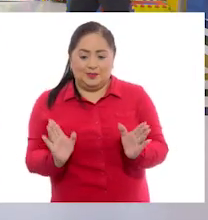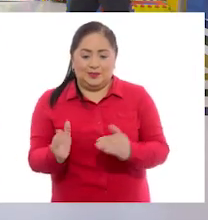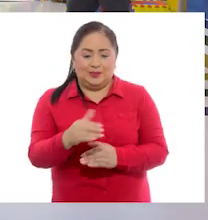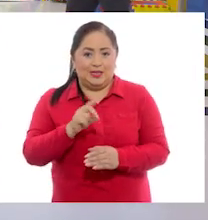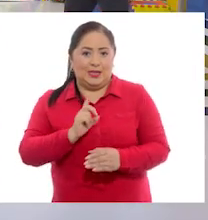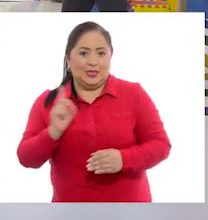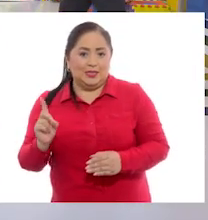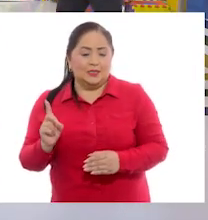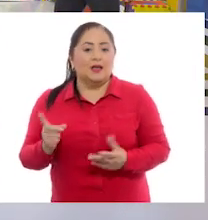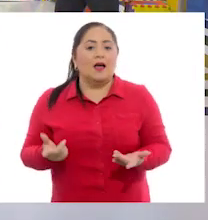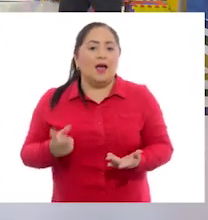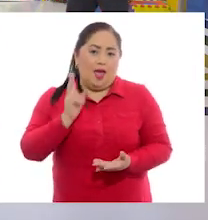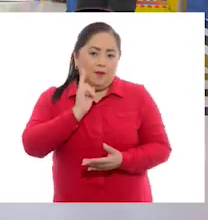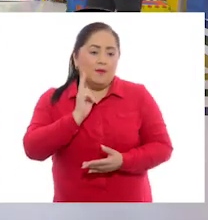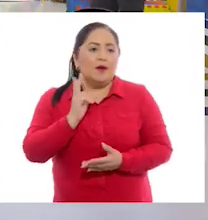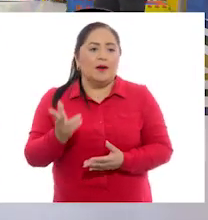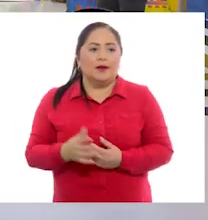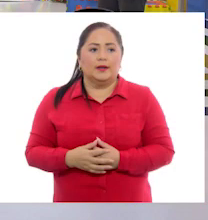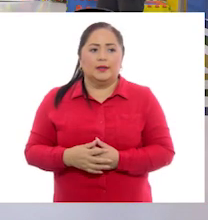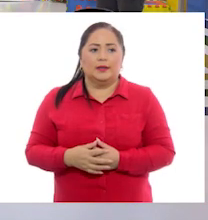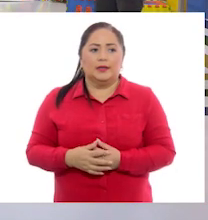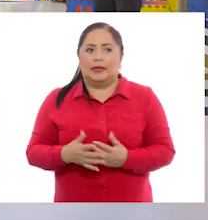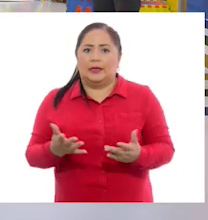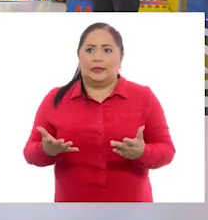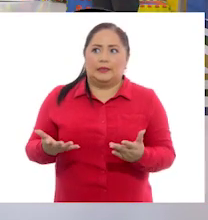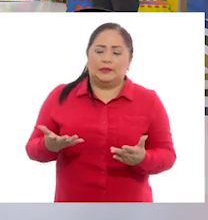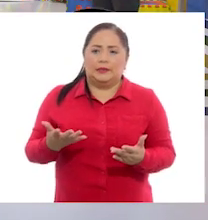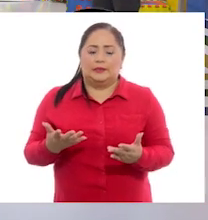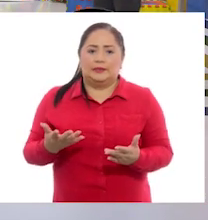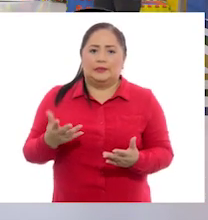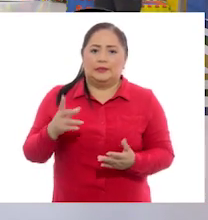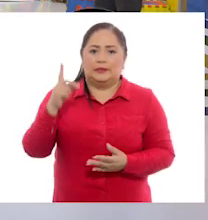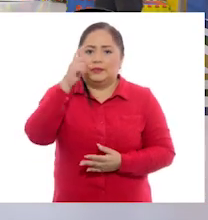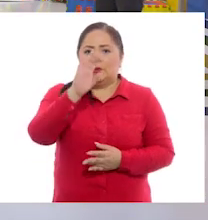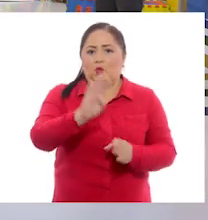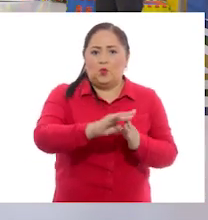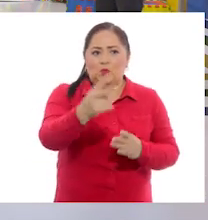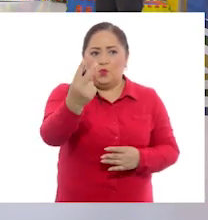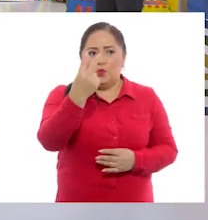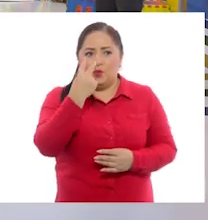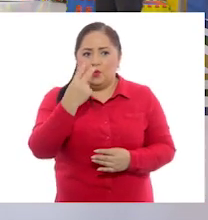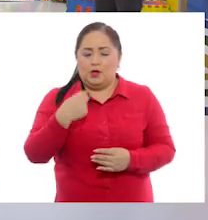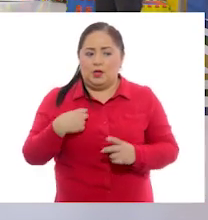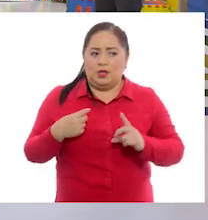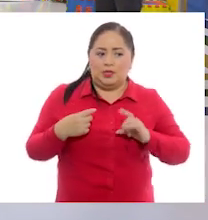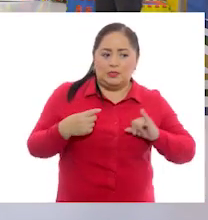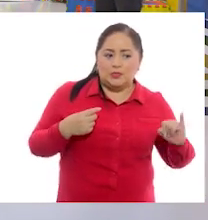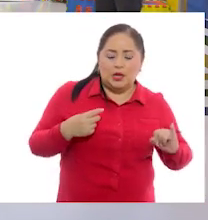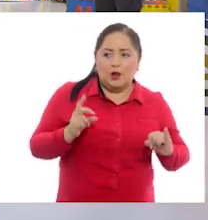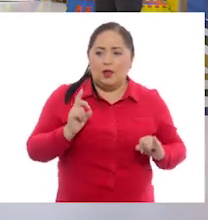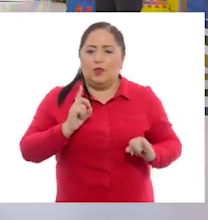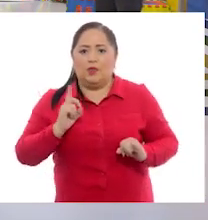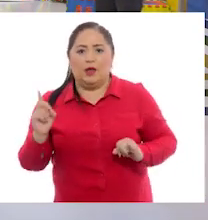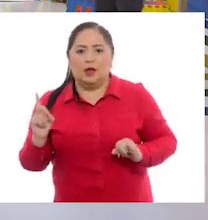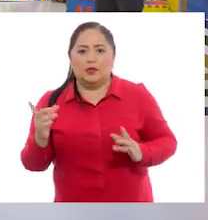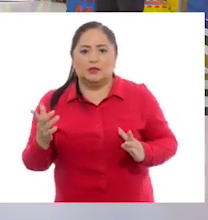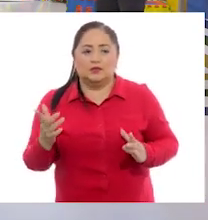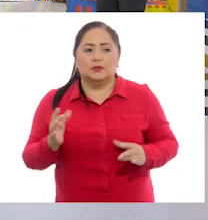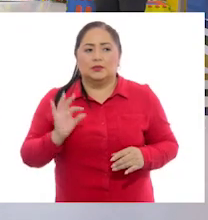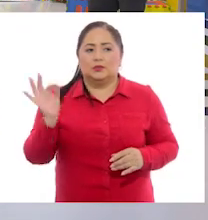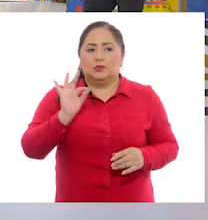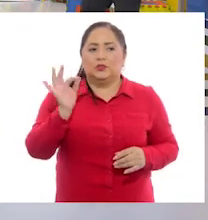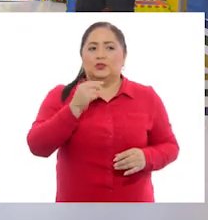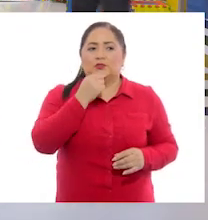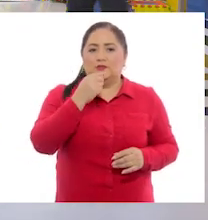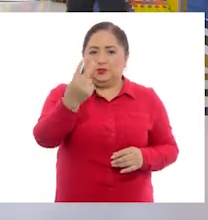cubo? ¿A la derecha del cubo? Ay, es que no sé si ponerme a mi derecha o, ya sé, si los